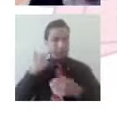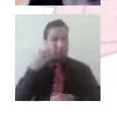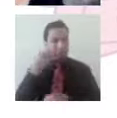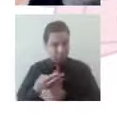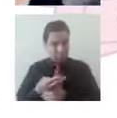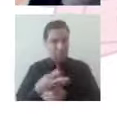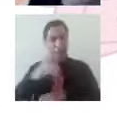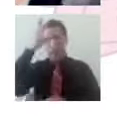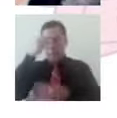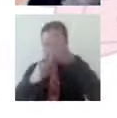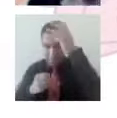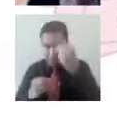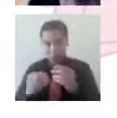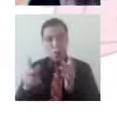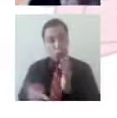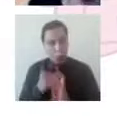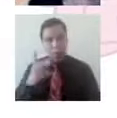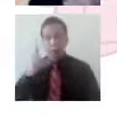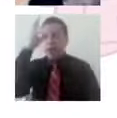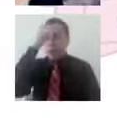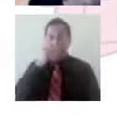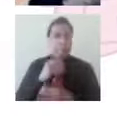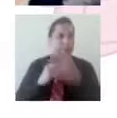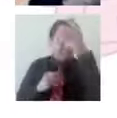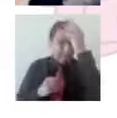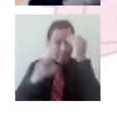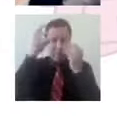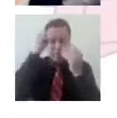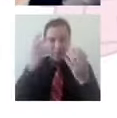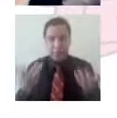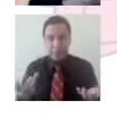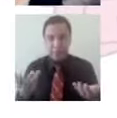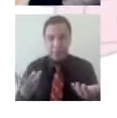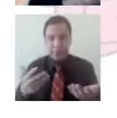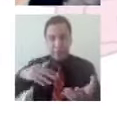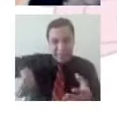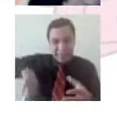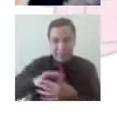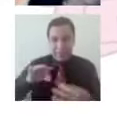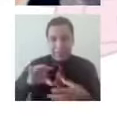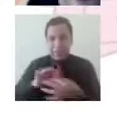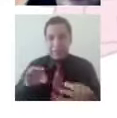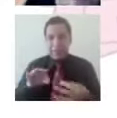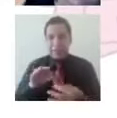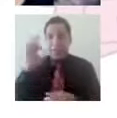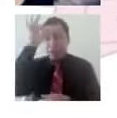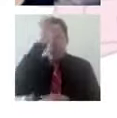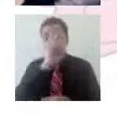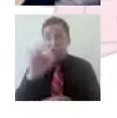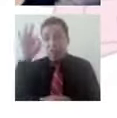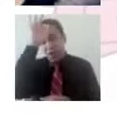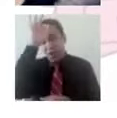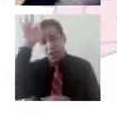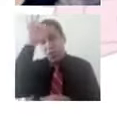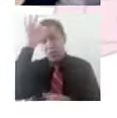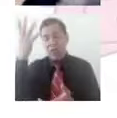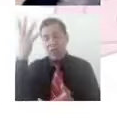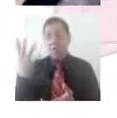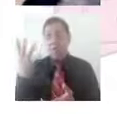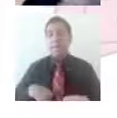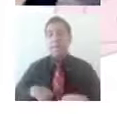reaprendiendo, es decir, resignificando. Por eso la frase de hace un momento, ¿no? La verdad, la filosofía de la vida es reaprender a ver el mundo.